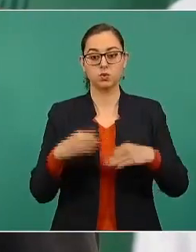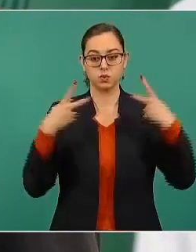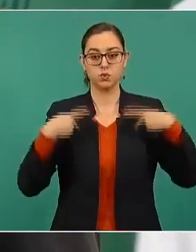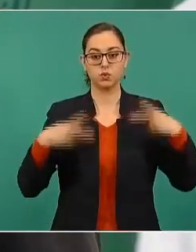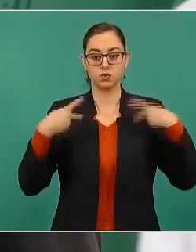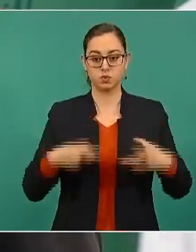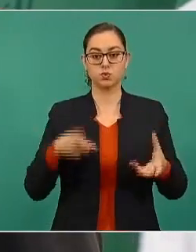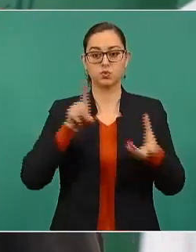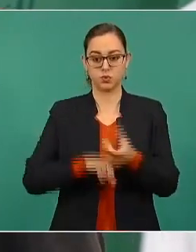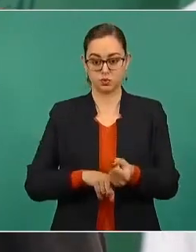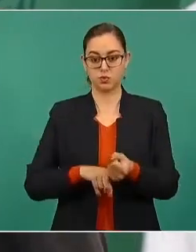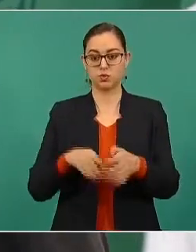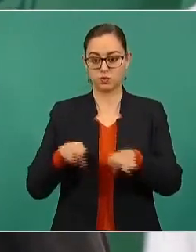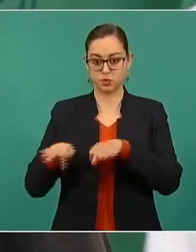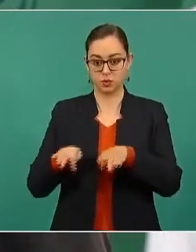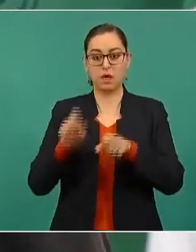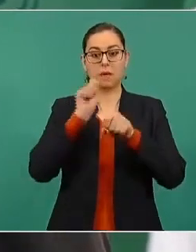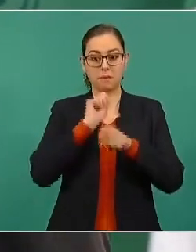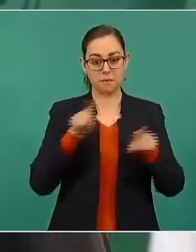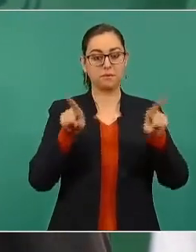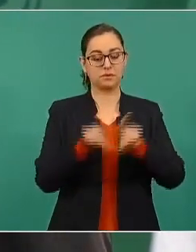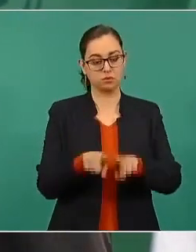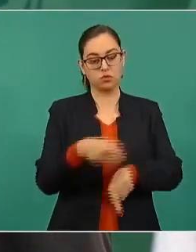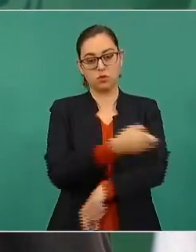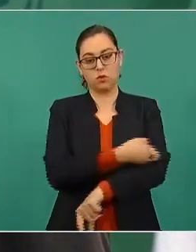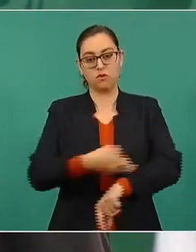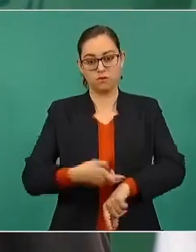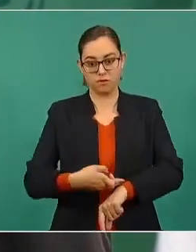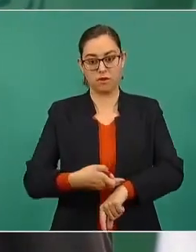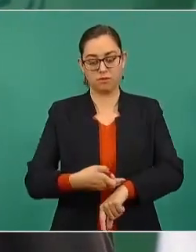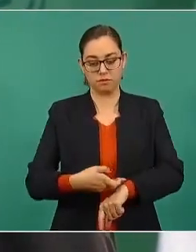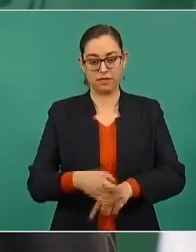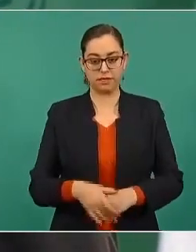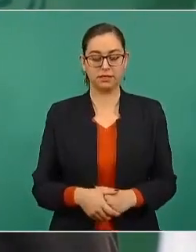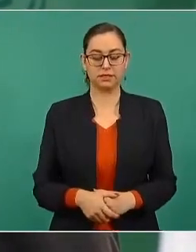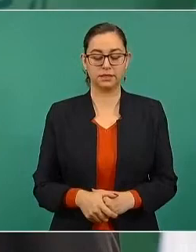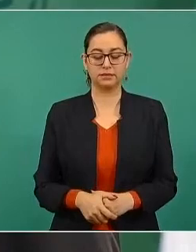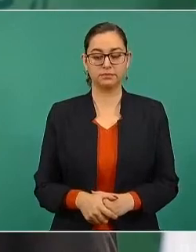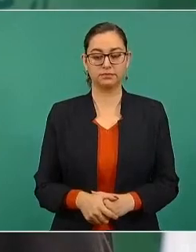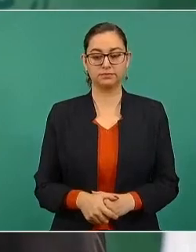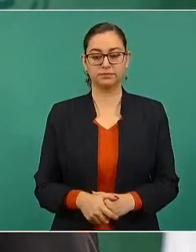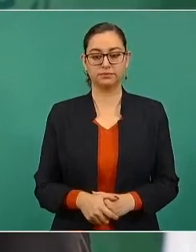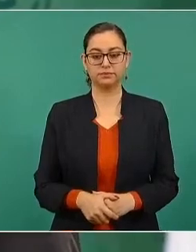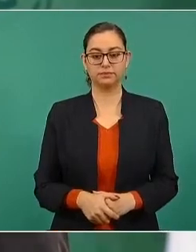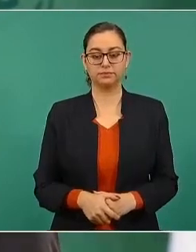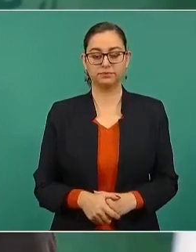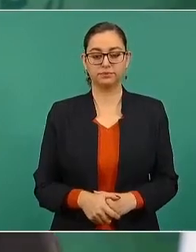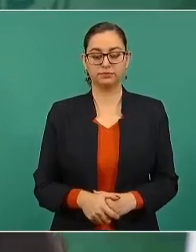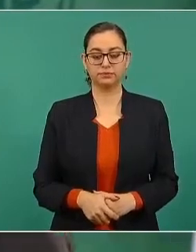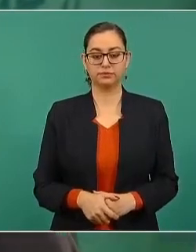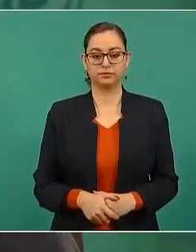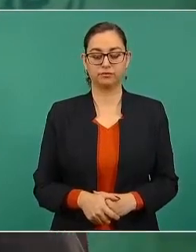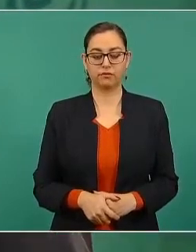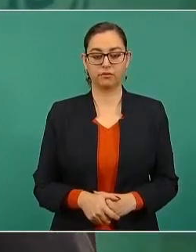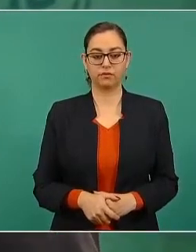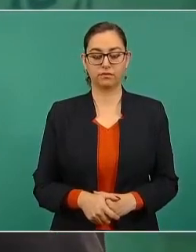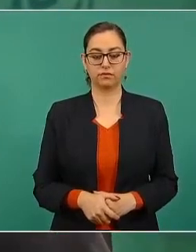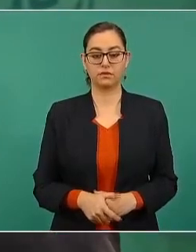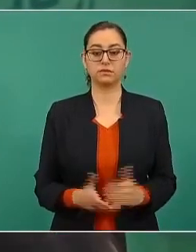desde luego a sus familiares. Eso es lo que quería